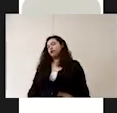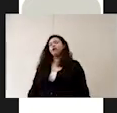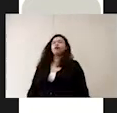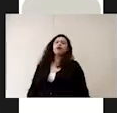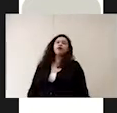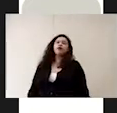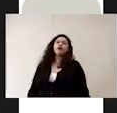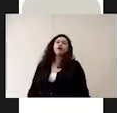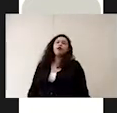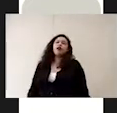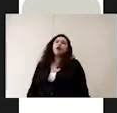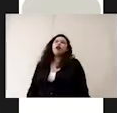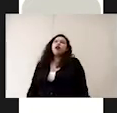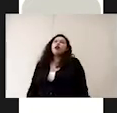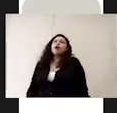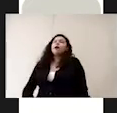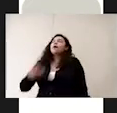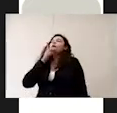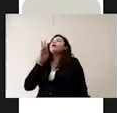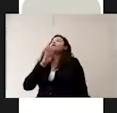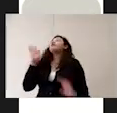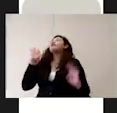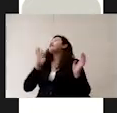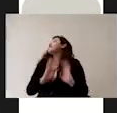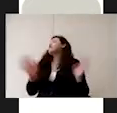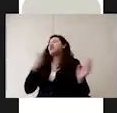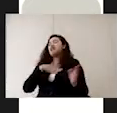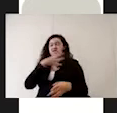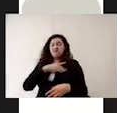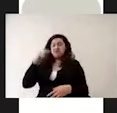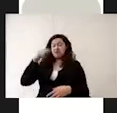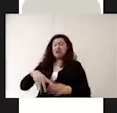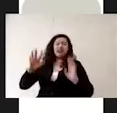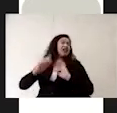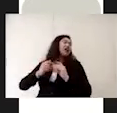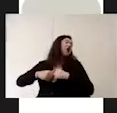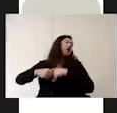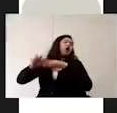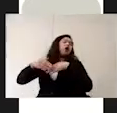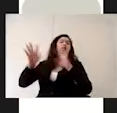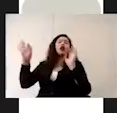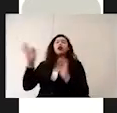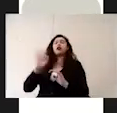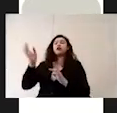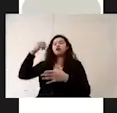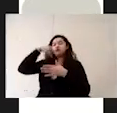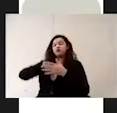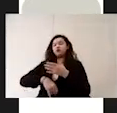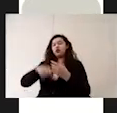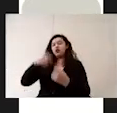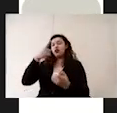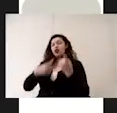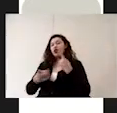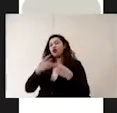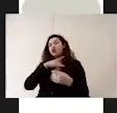pues muchos papás lo que quieren es pues ya no tener ahí a sus hijos entonces pueden llegar a omitir alguno de estos síntomas